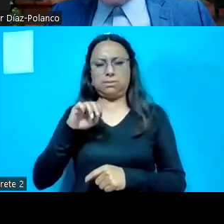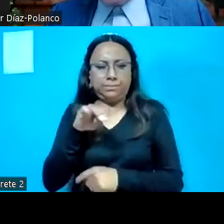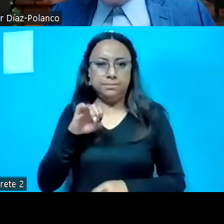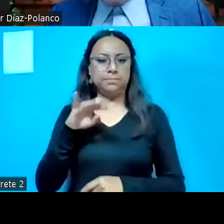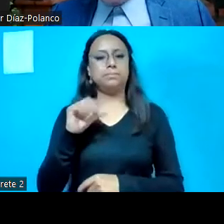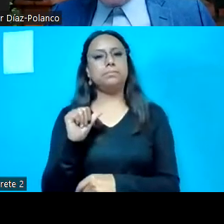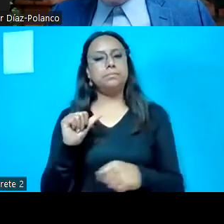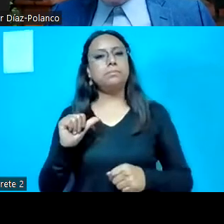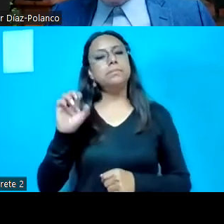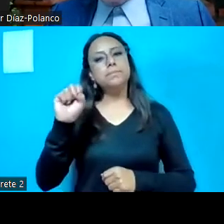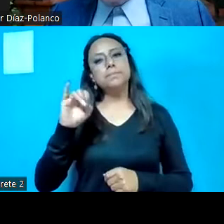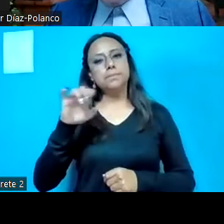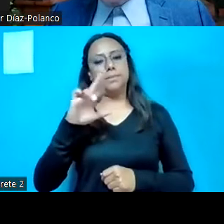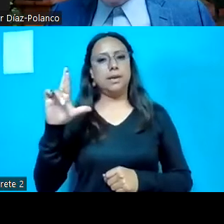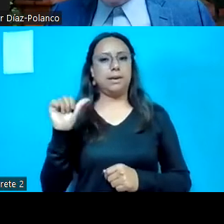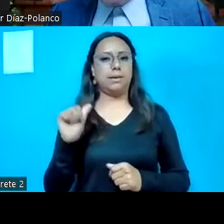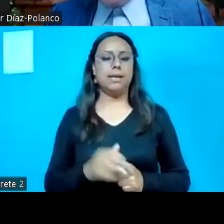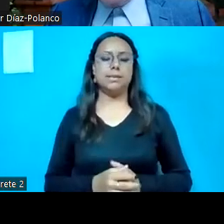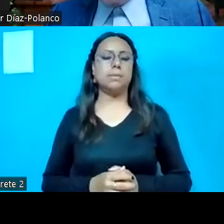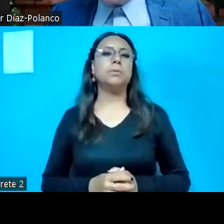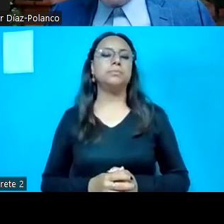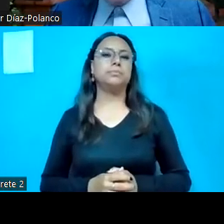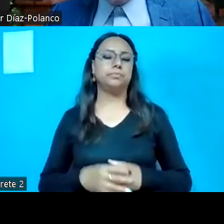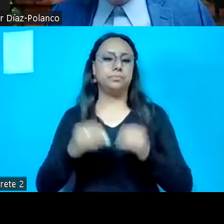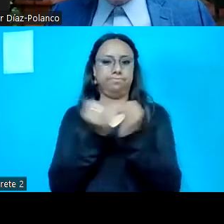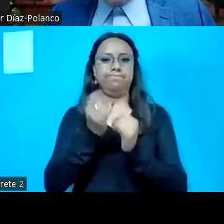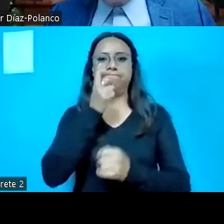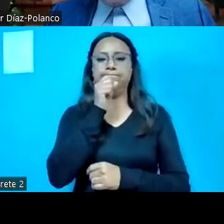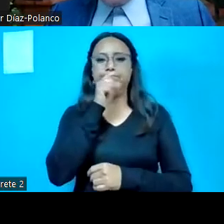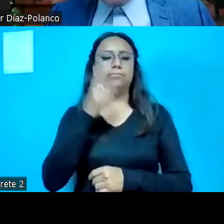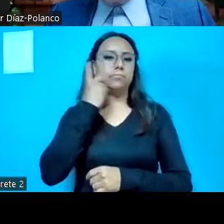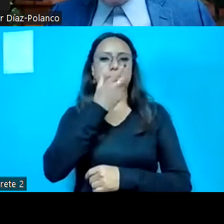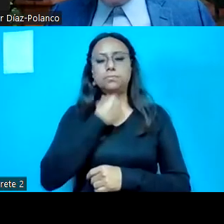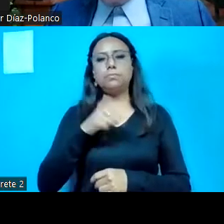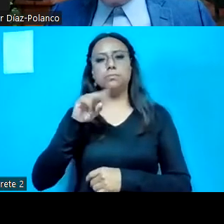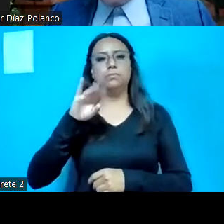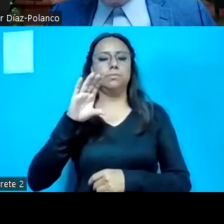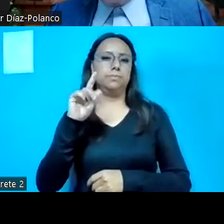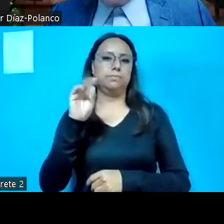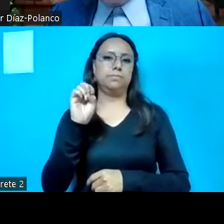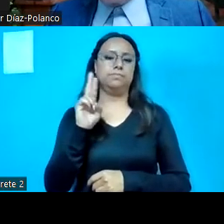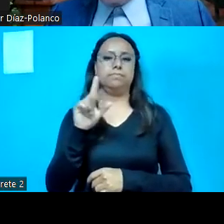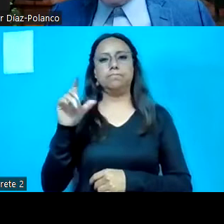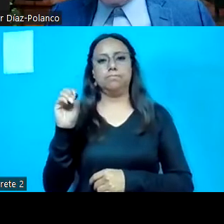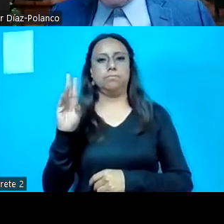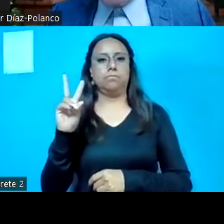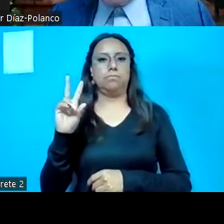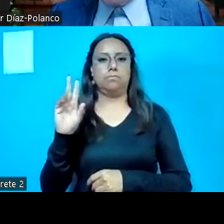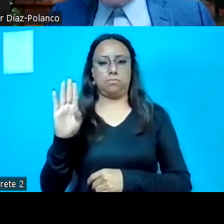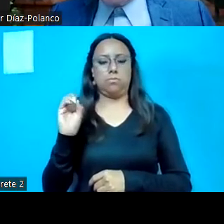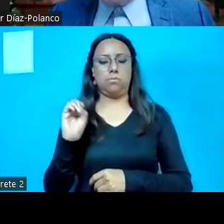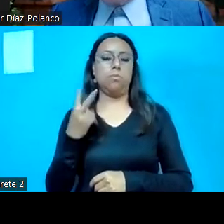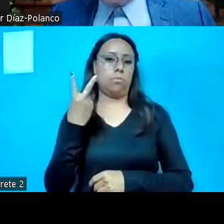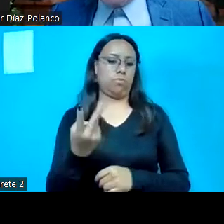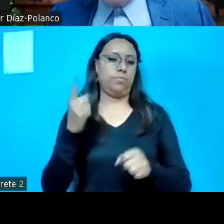y el diputado Víctor Hugo Lobo Romano, integrantes del grupo parlamentario del Partido de la Revolución